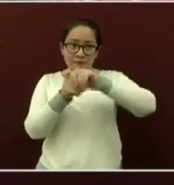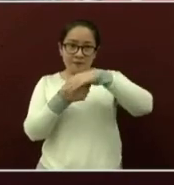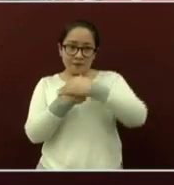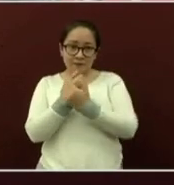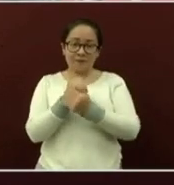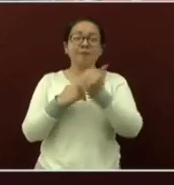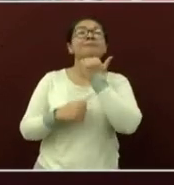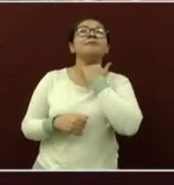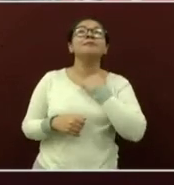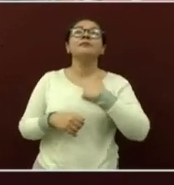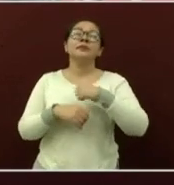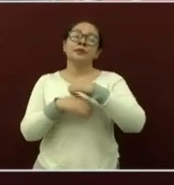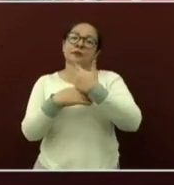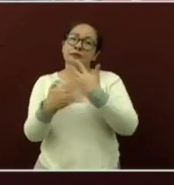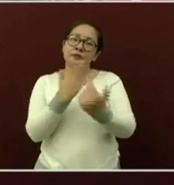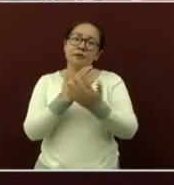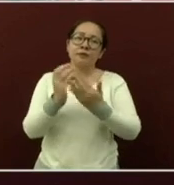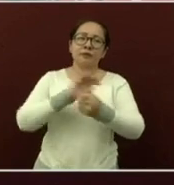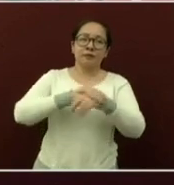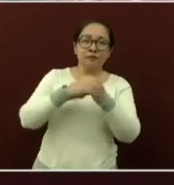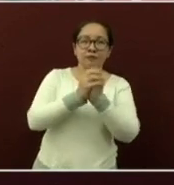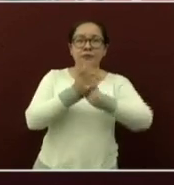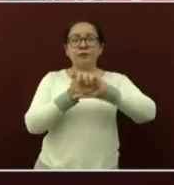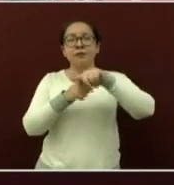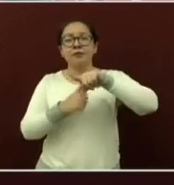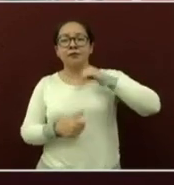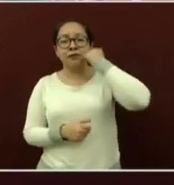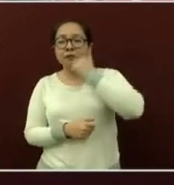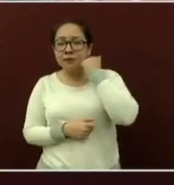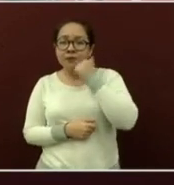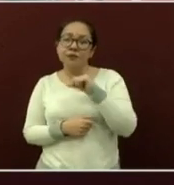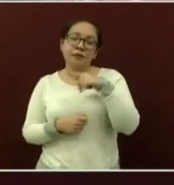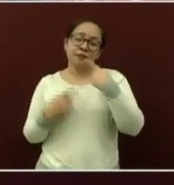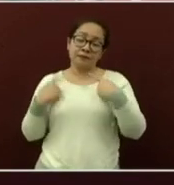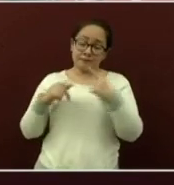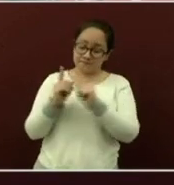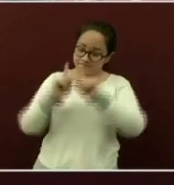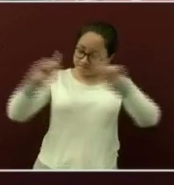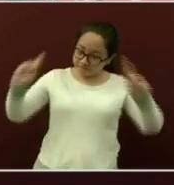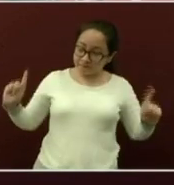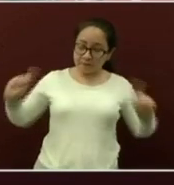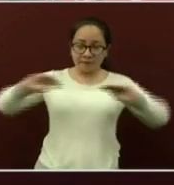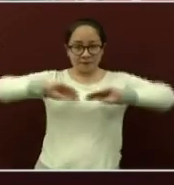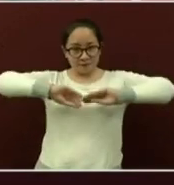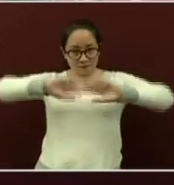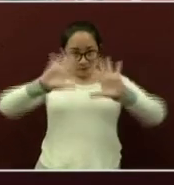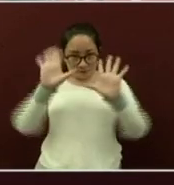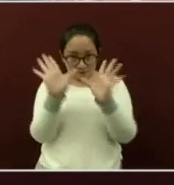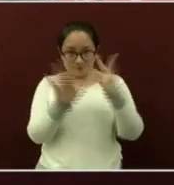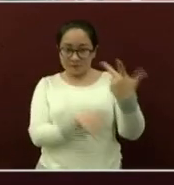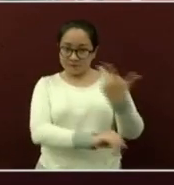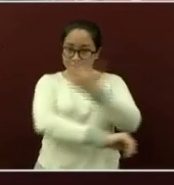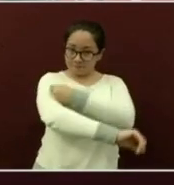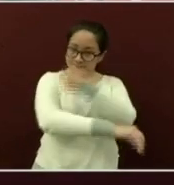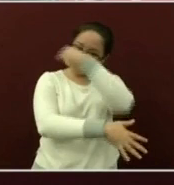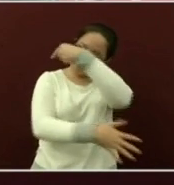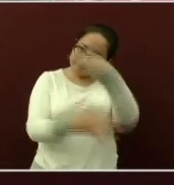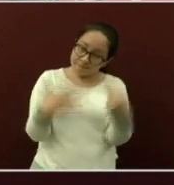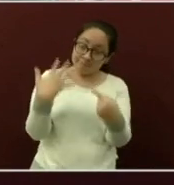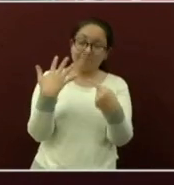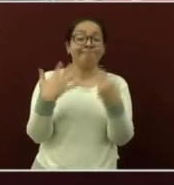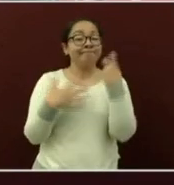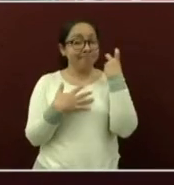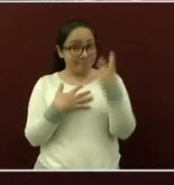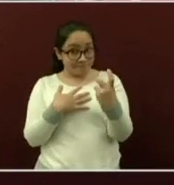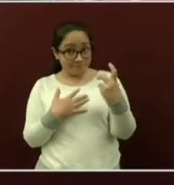el lavado de manos con agua y jabón la sana distancia y por supuesto la vacunación son hoy